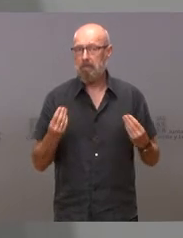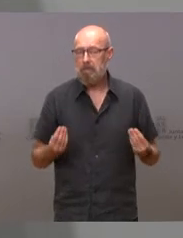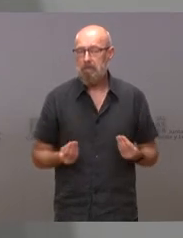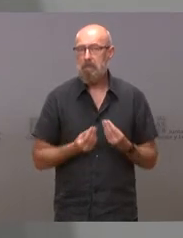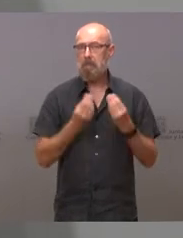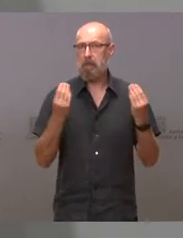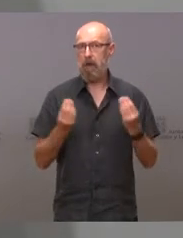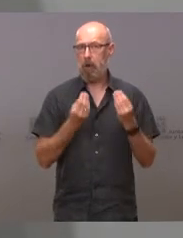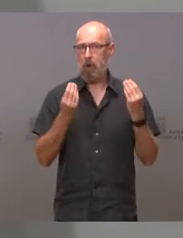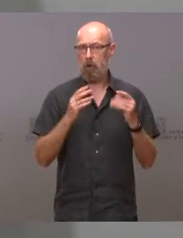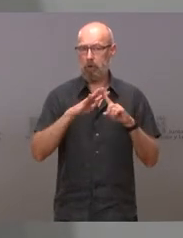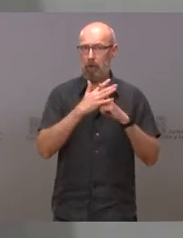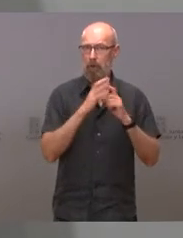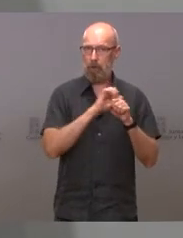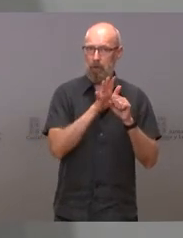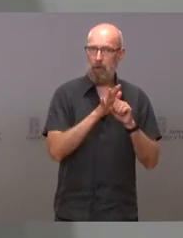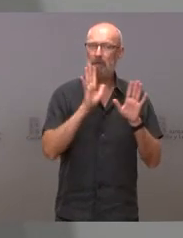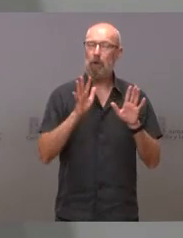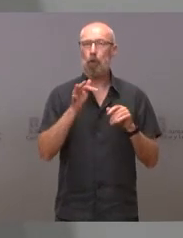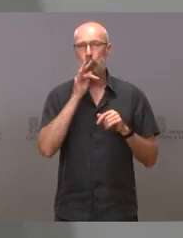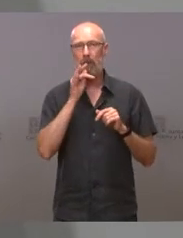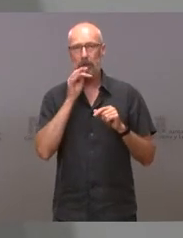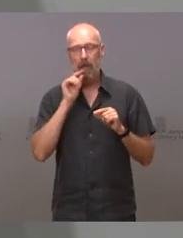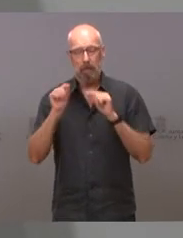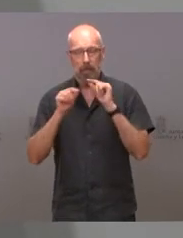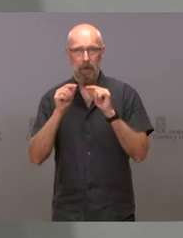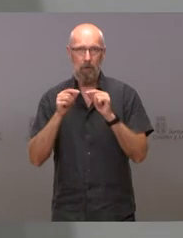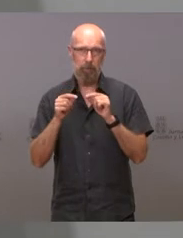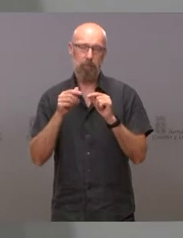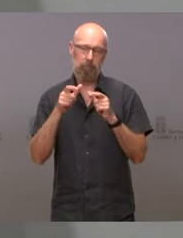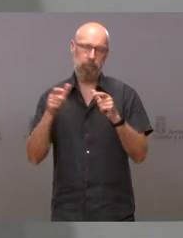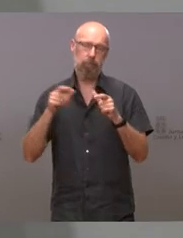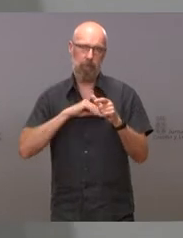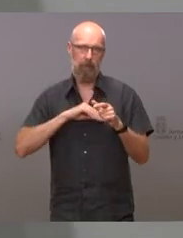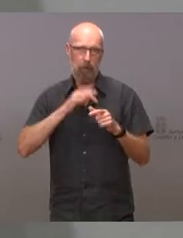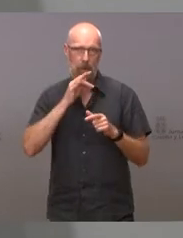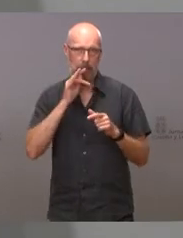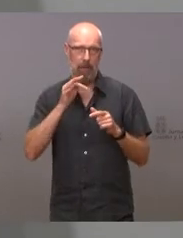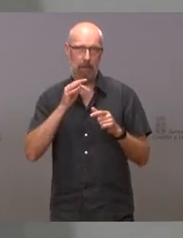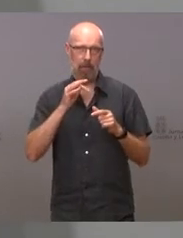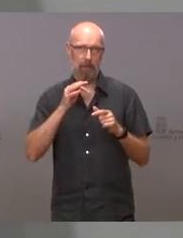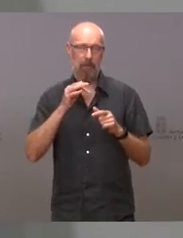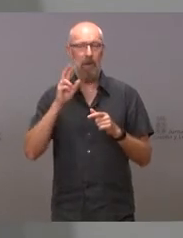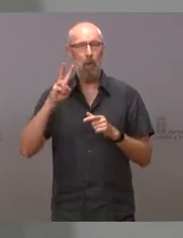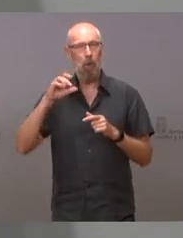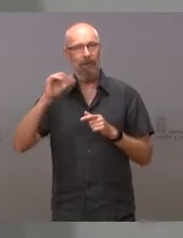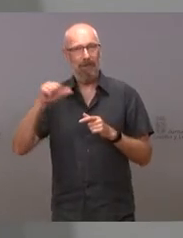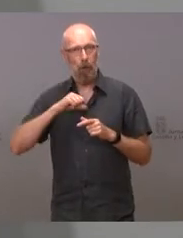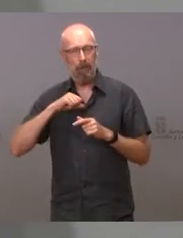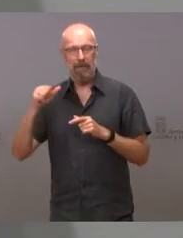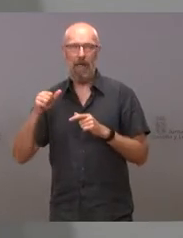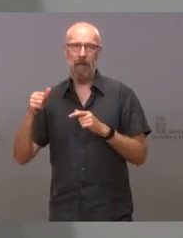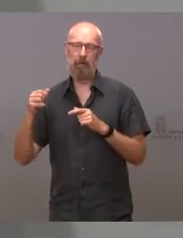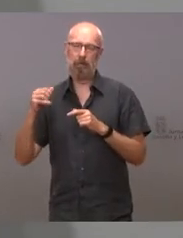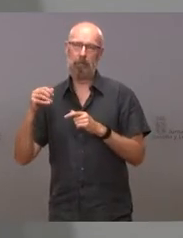seguimos teniendo unos niveles de incidencia muy altos, unos niveles de ocupación en nuestras UCIs que aún no están en nueva normalidad,